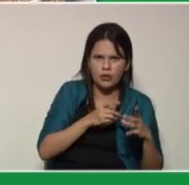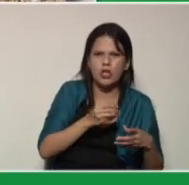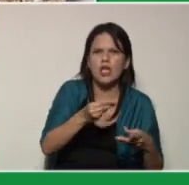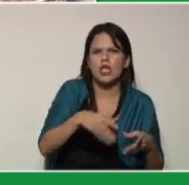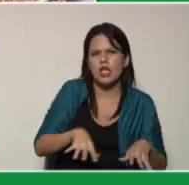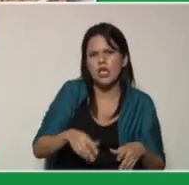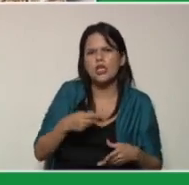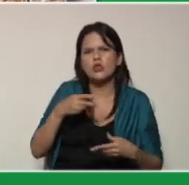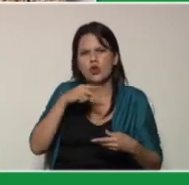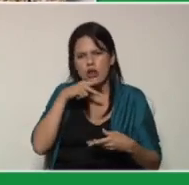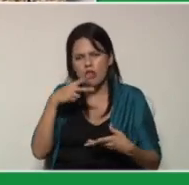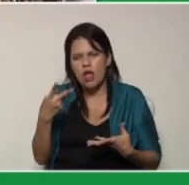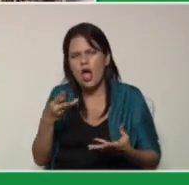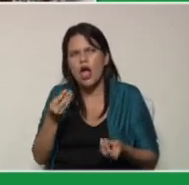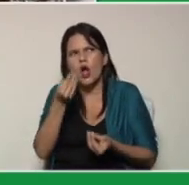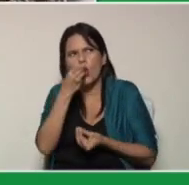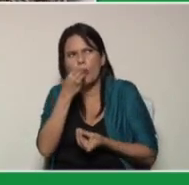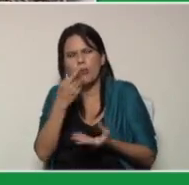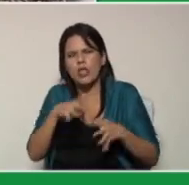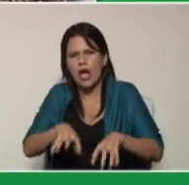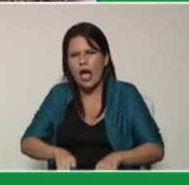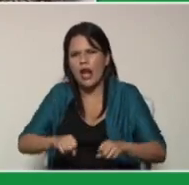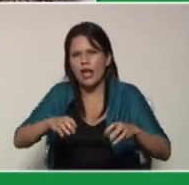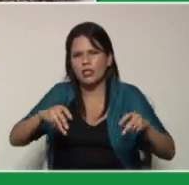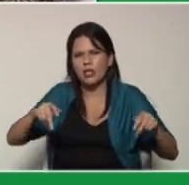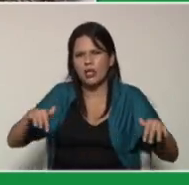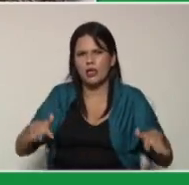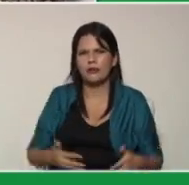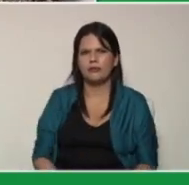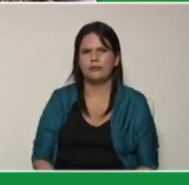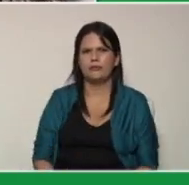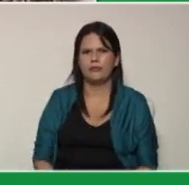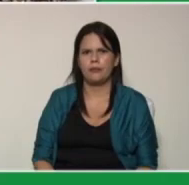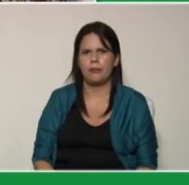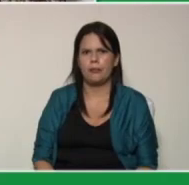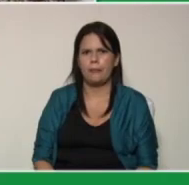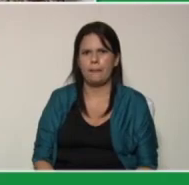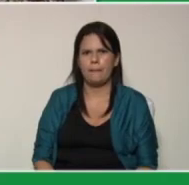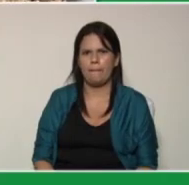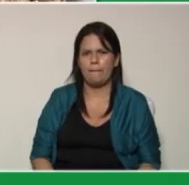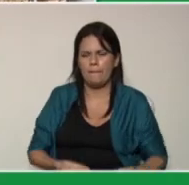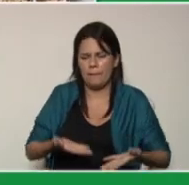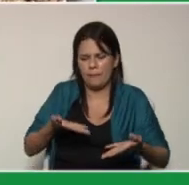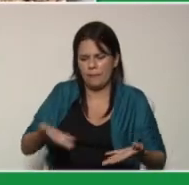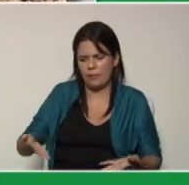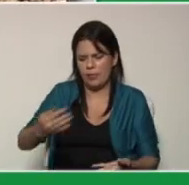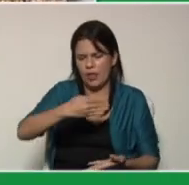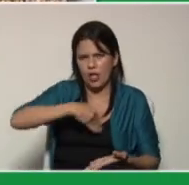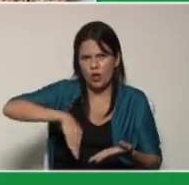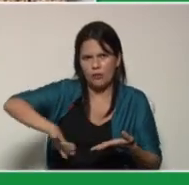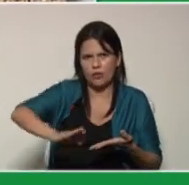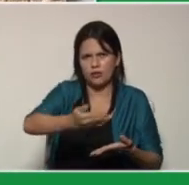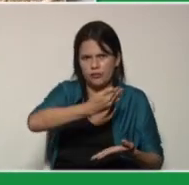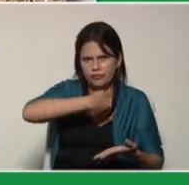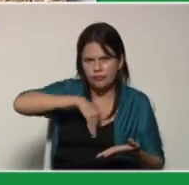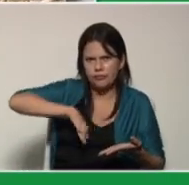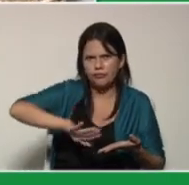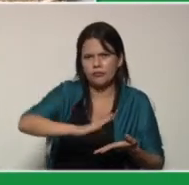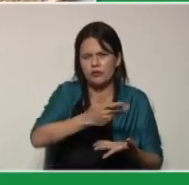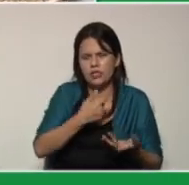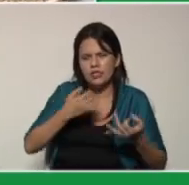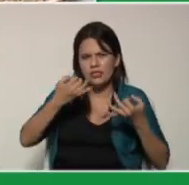entre otros en este consiste en agregar materia orgánica agua y tierra removerlo